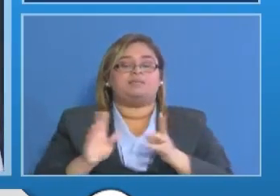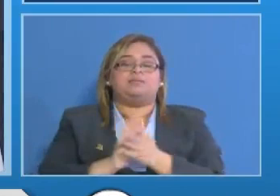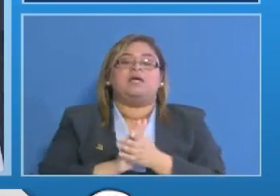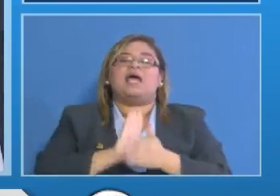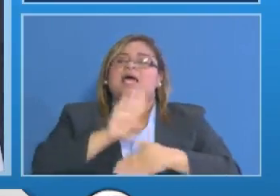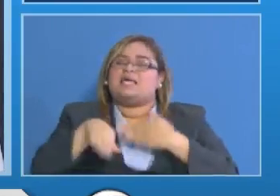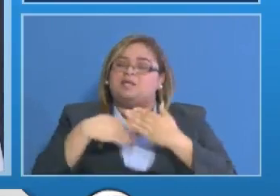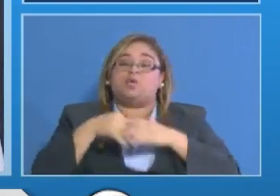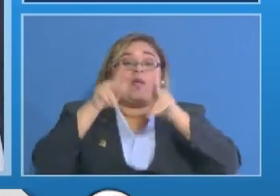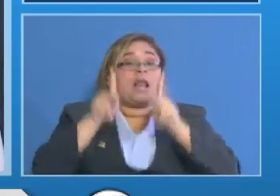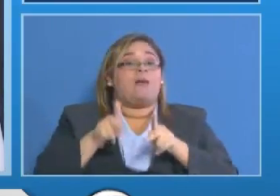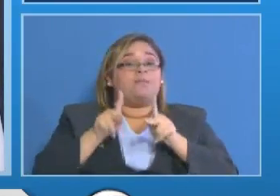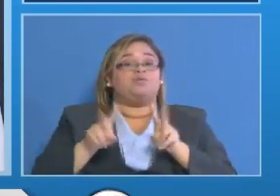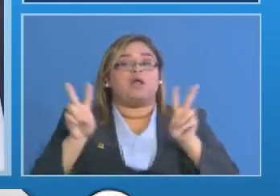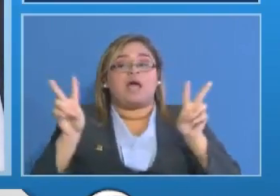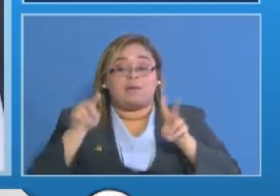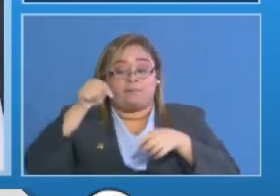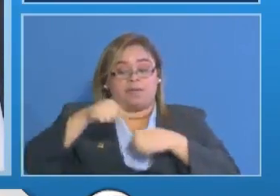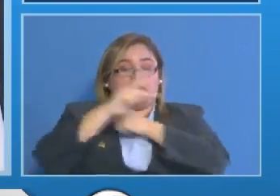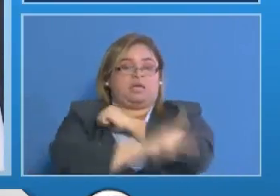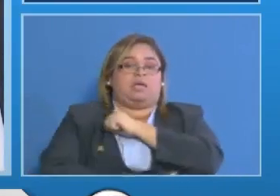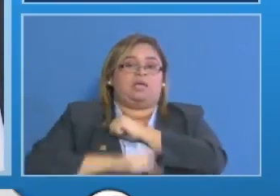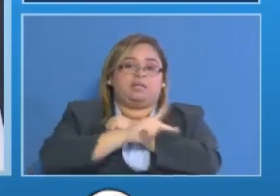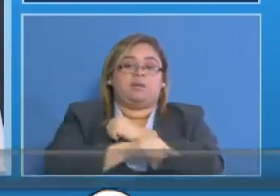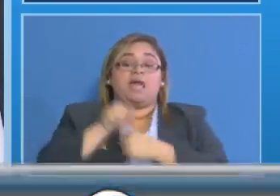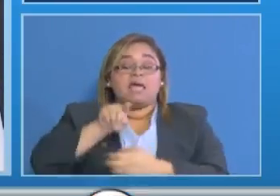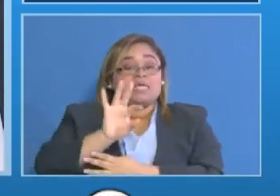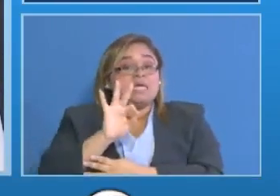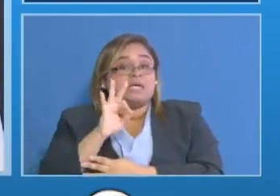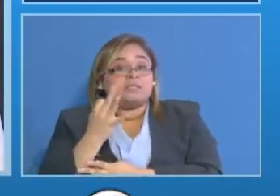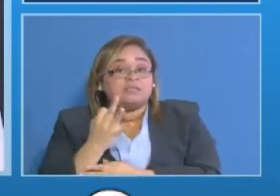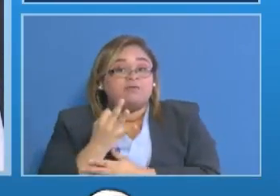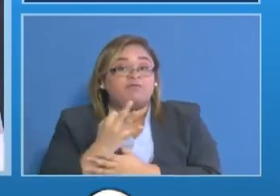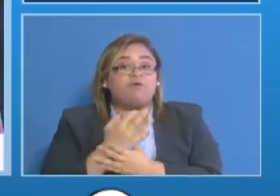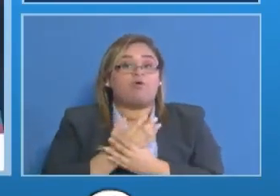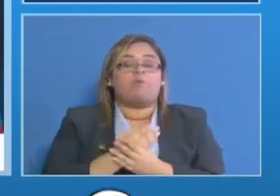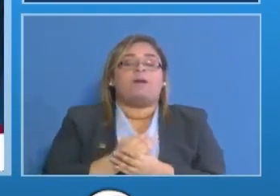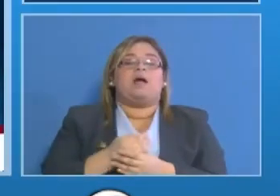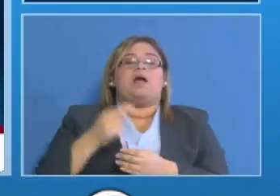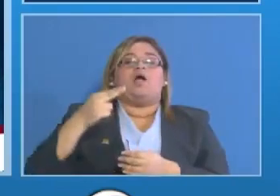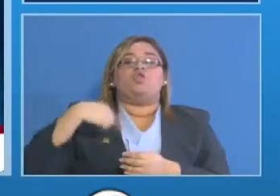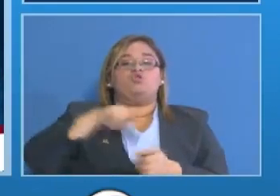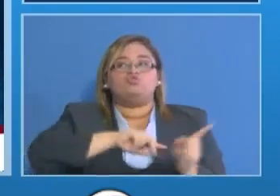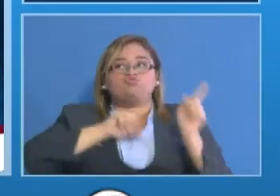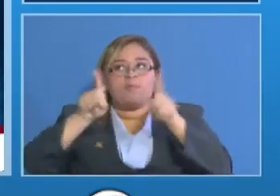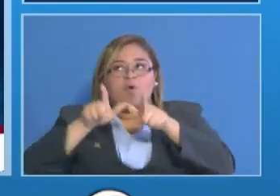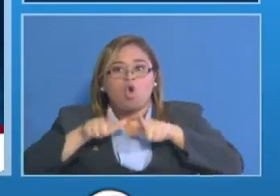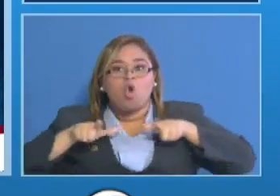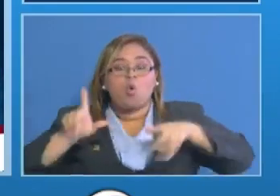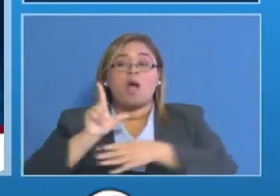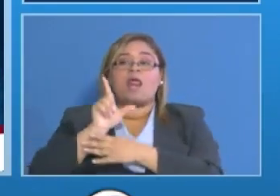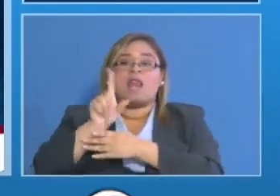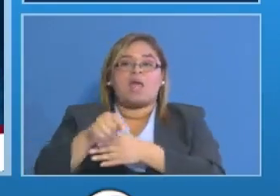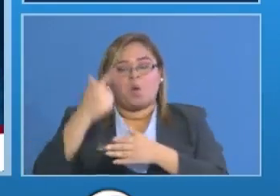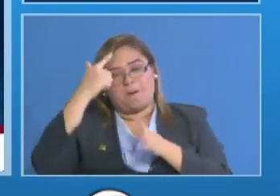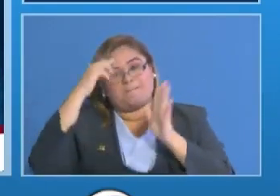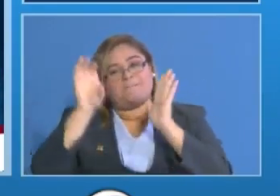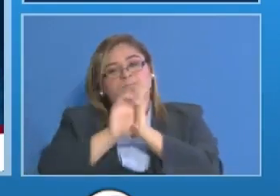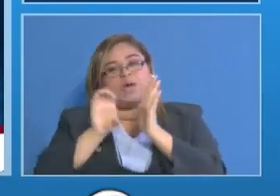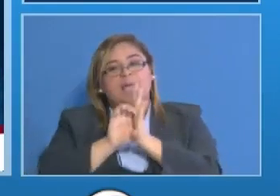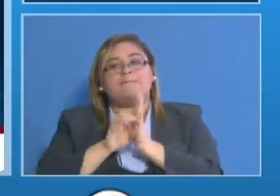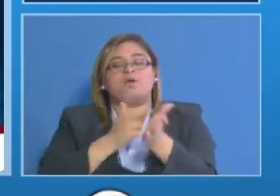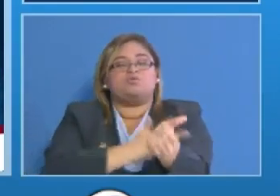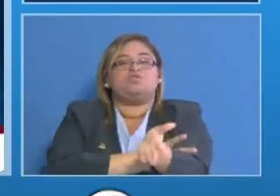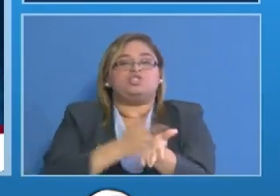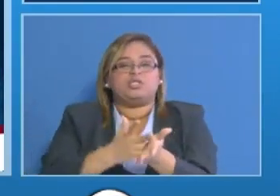que vivimos en este país y en este sentido estamos llegando a las comunidades apartadas como es el caso de Montelirio provincia